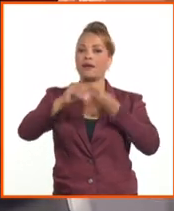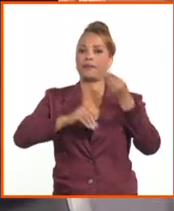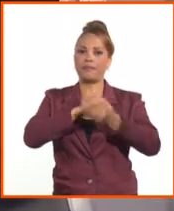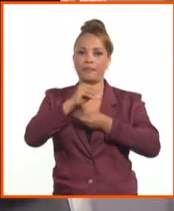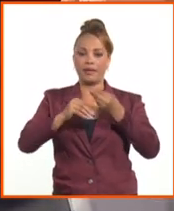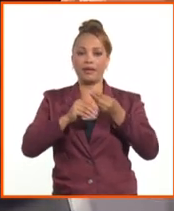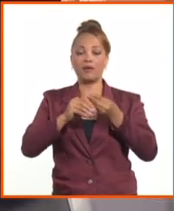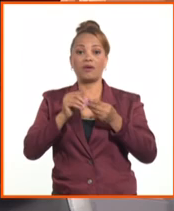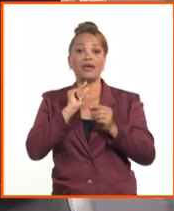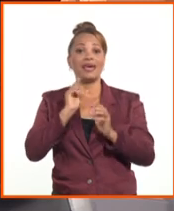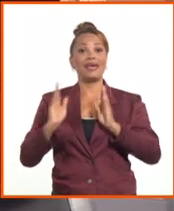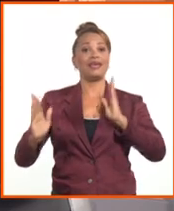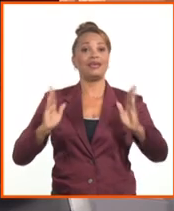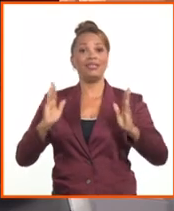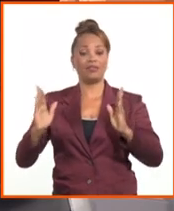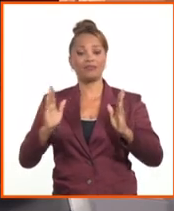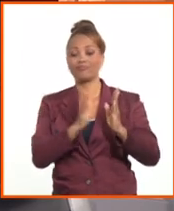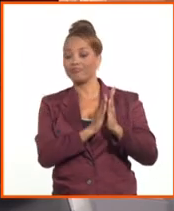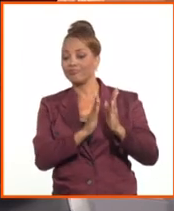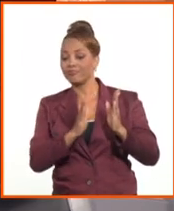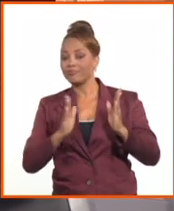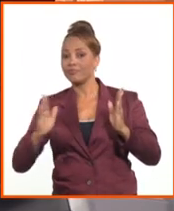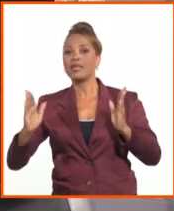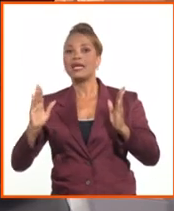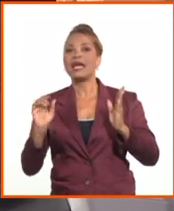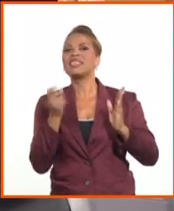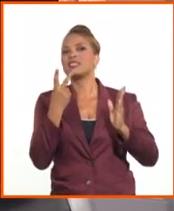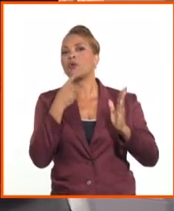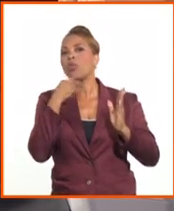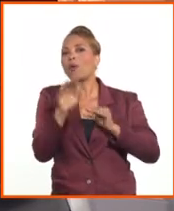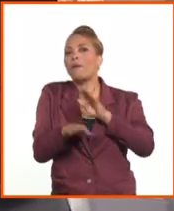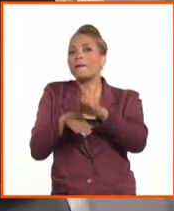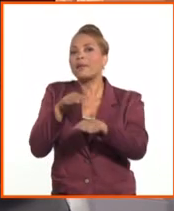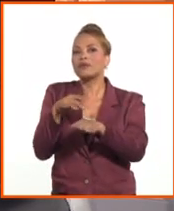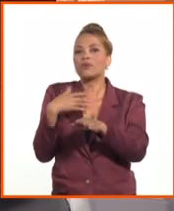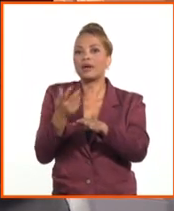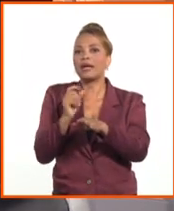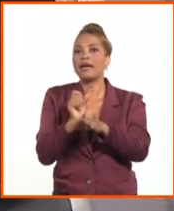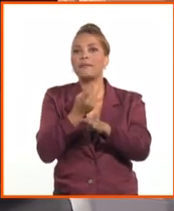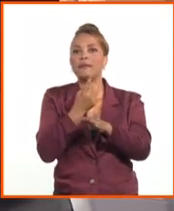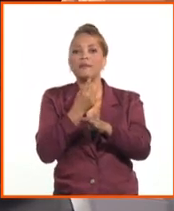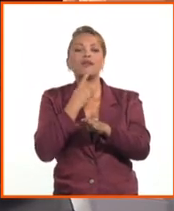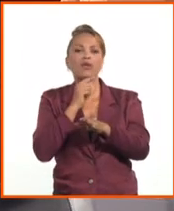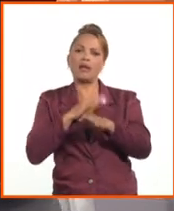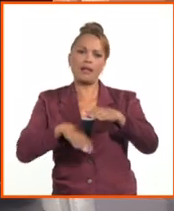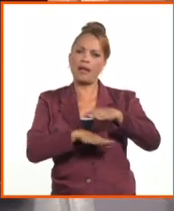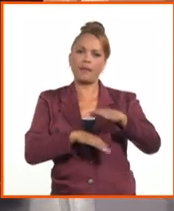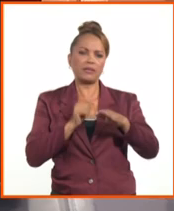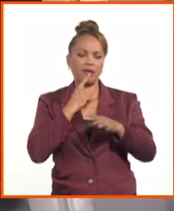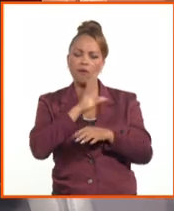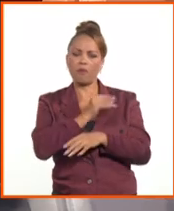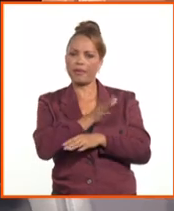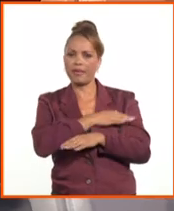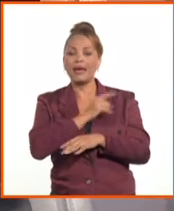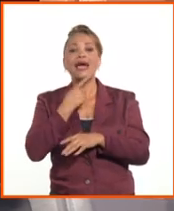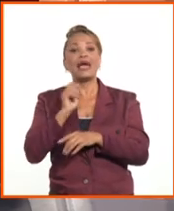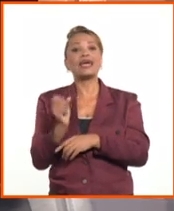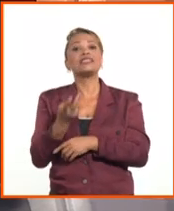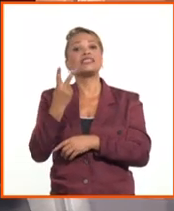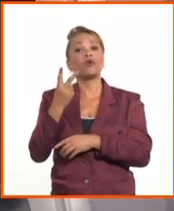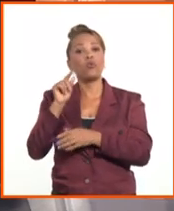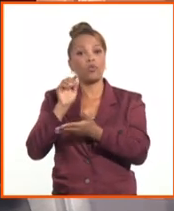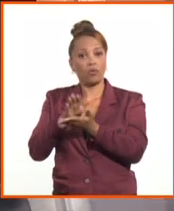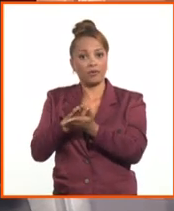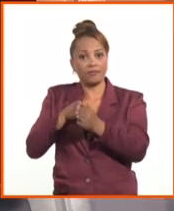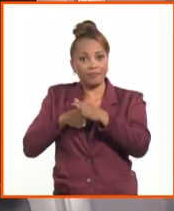esa trayectoria, nosotros lo que el primer, el segundo paso, vamos a decir que el primer paso fue el esquema secundario, porque ya a eso no vamos a hablar. El paso que estamos